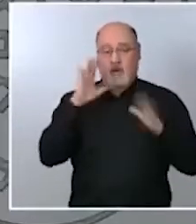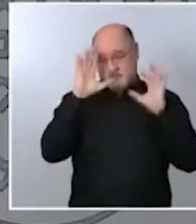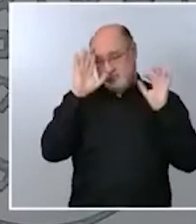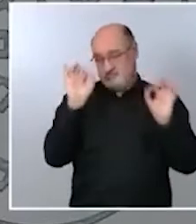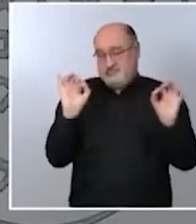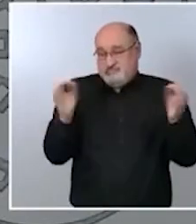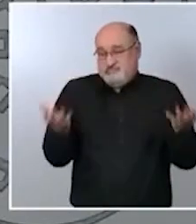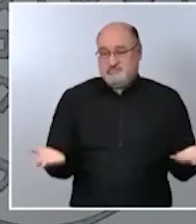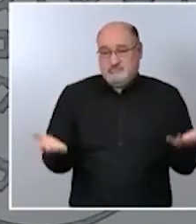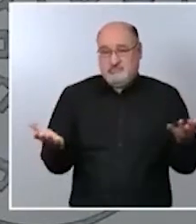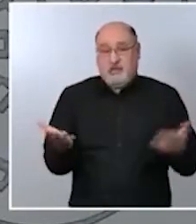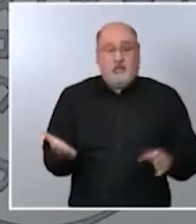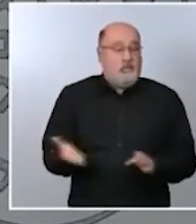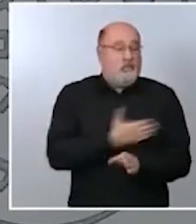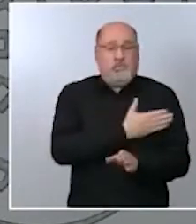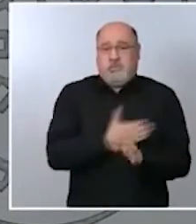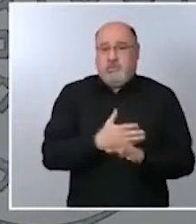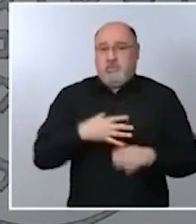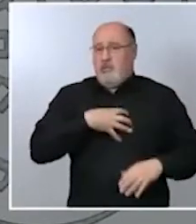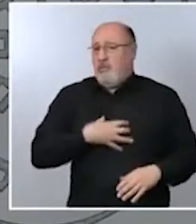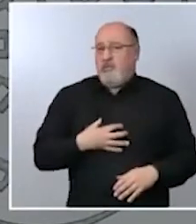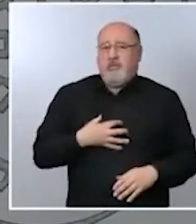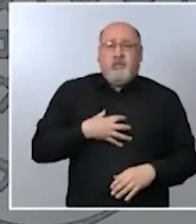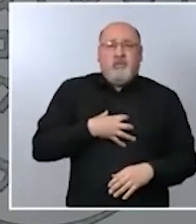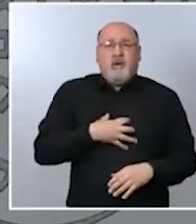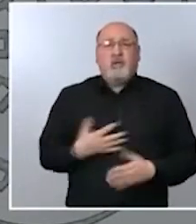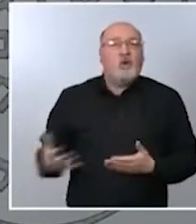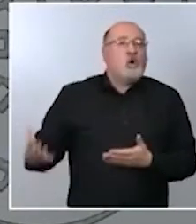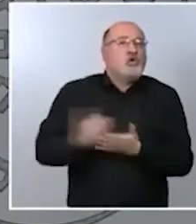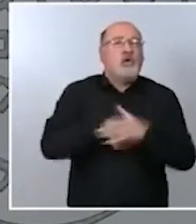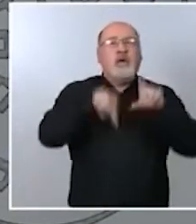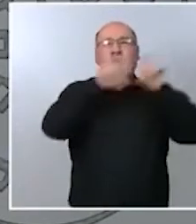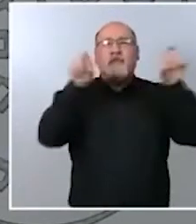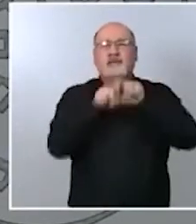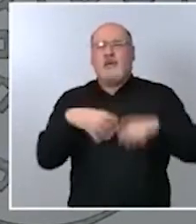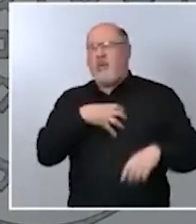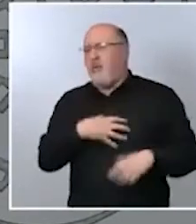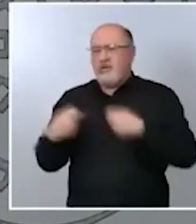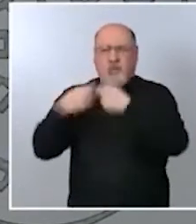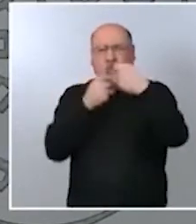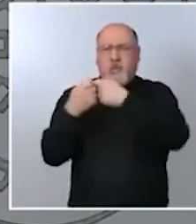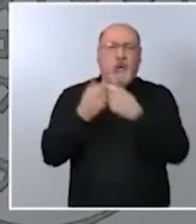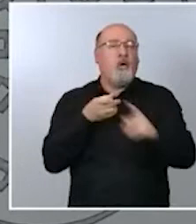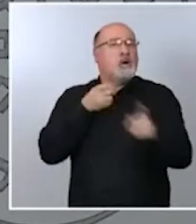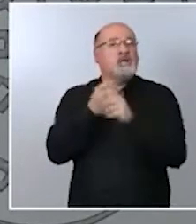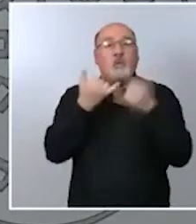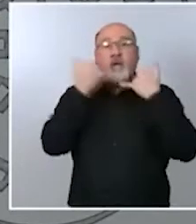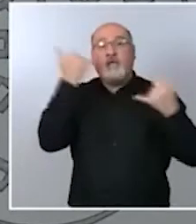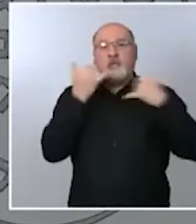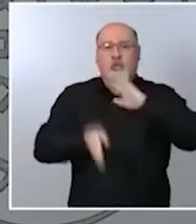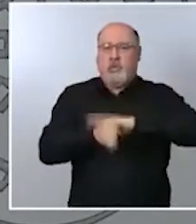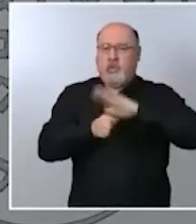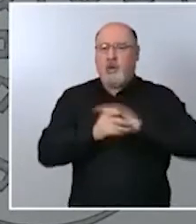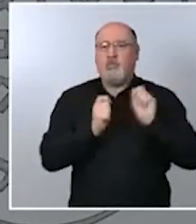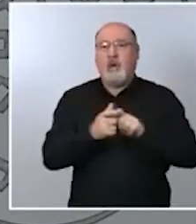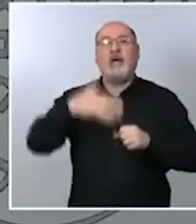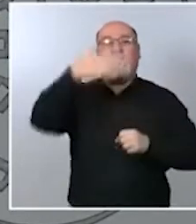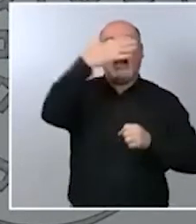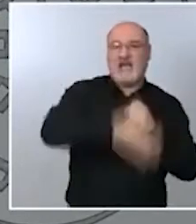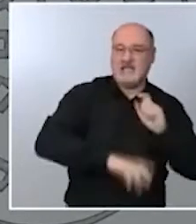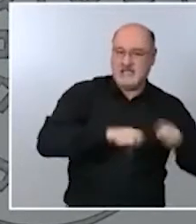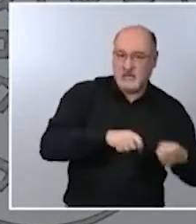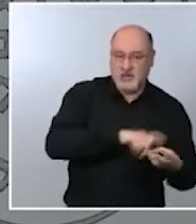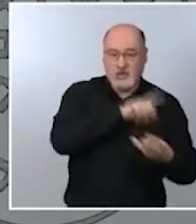esfuerzo que se ha hecho por parte de todas las empresas para asegurar el suministro eléctrico el suministro de gas o la llegada de